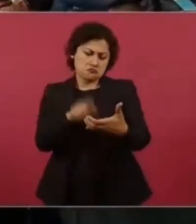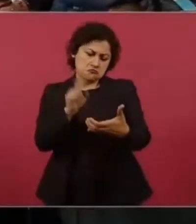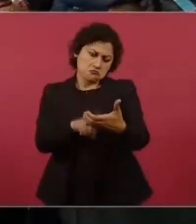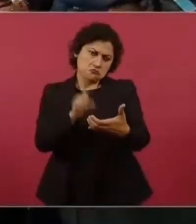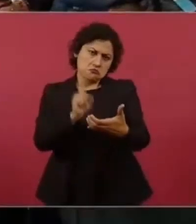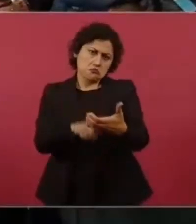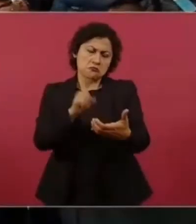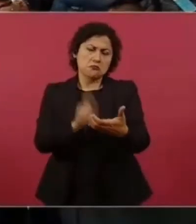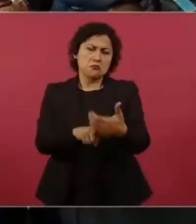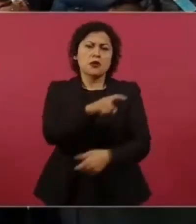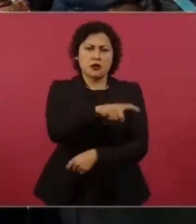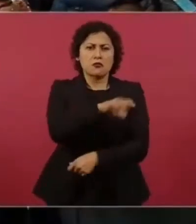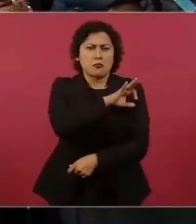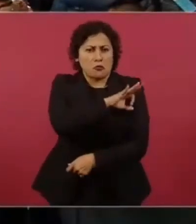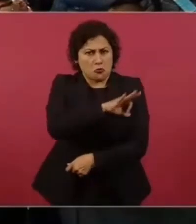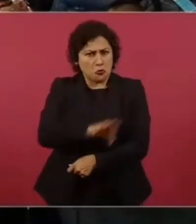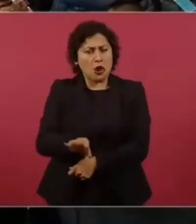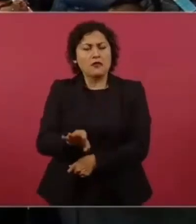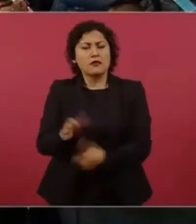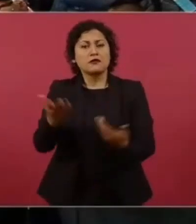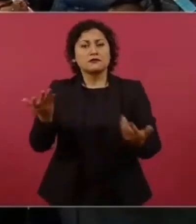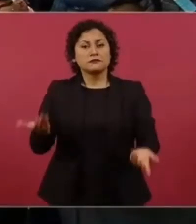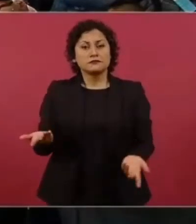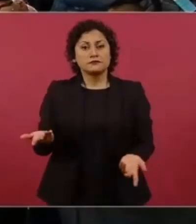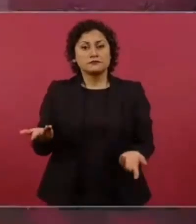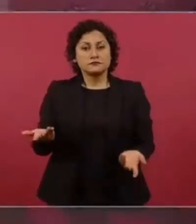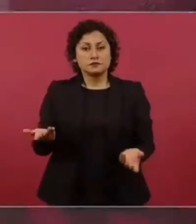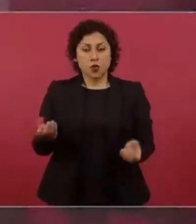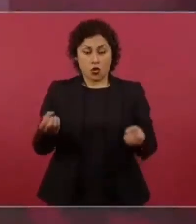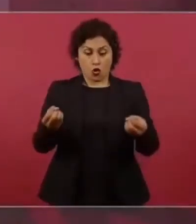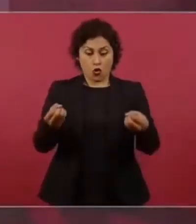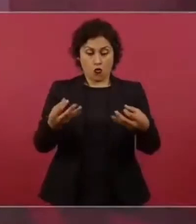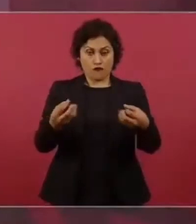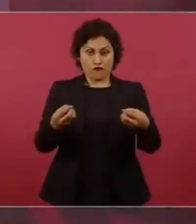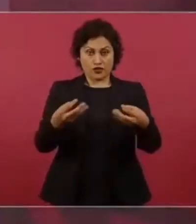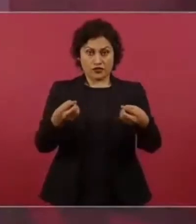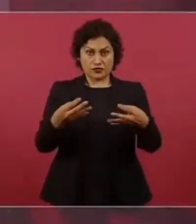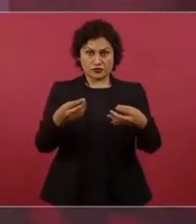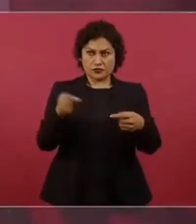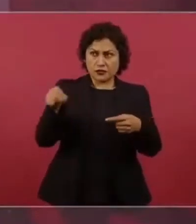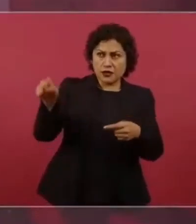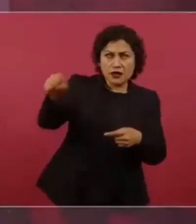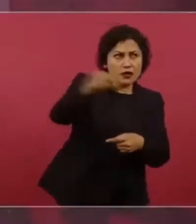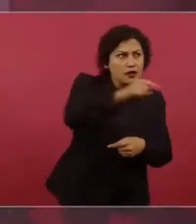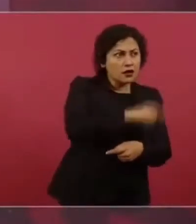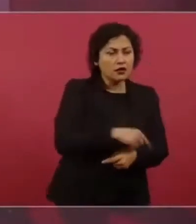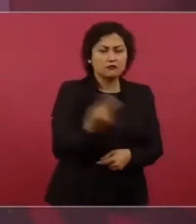oficinas, sí se podría tener el sistema